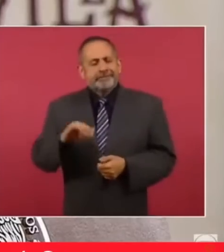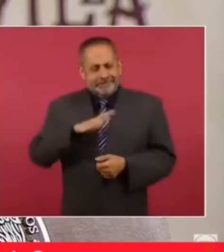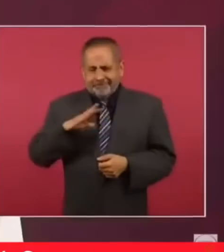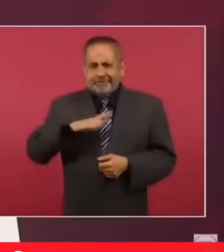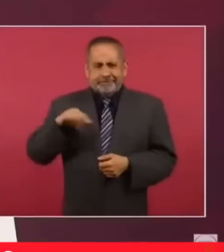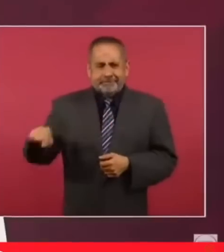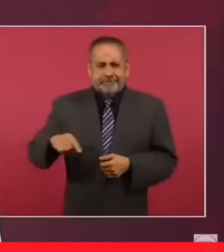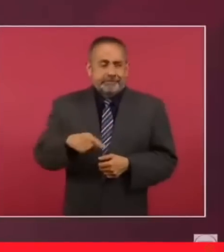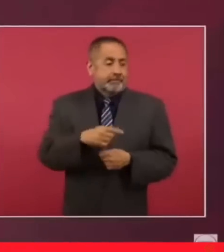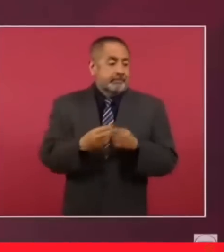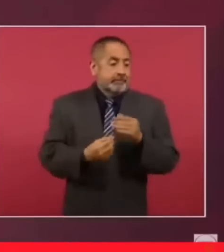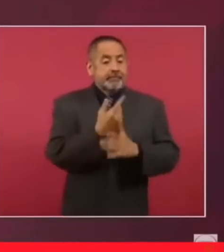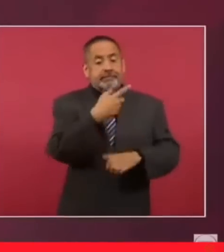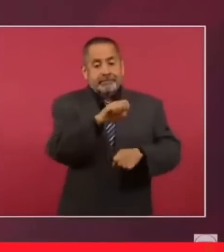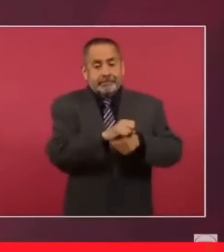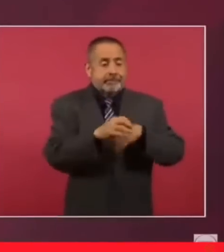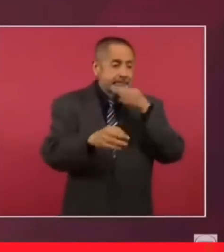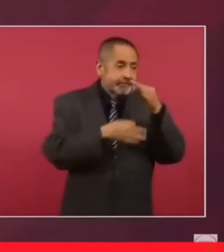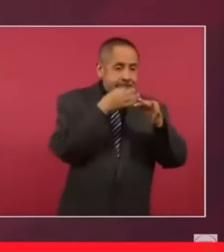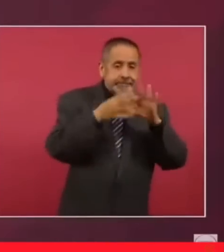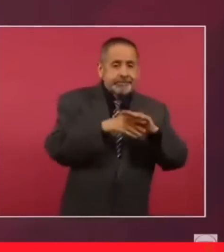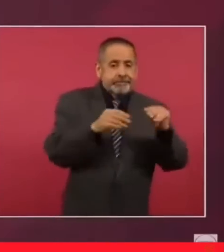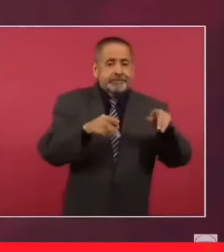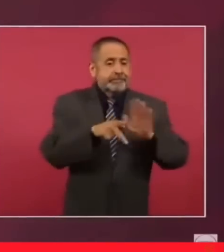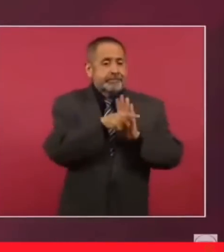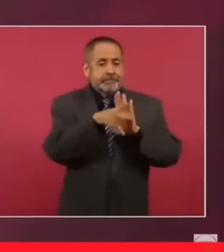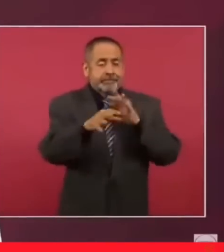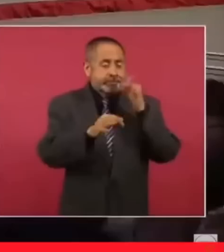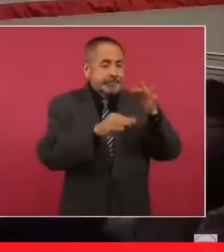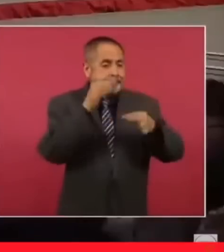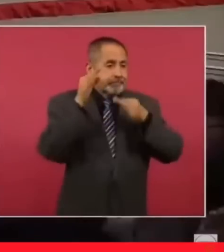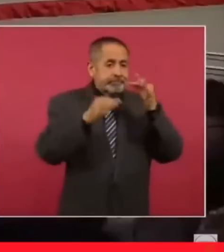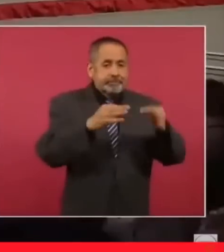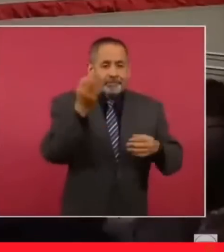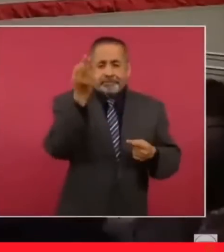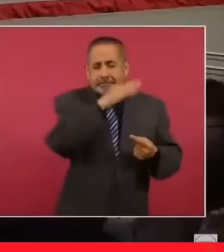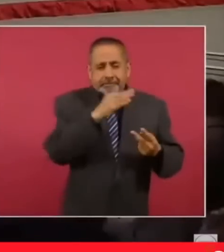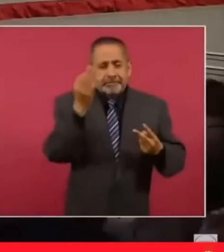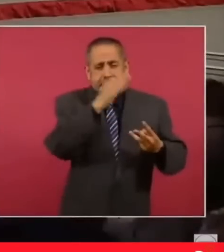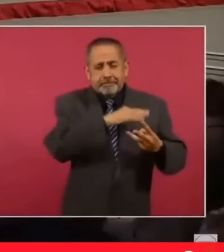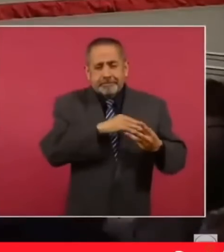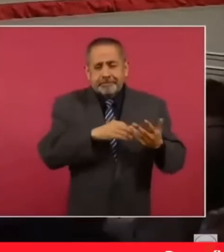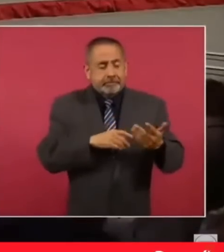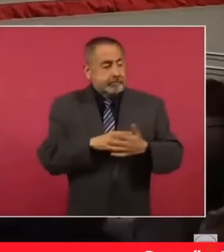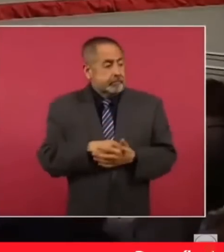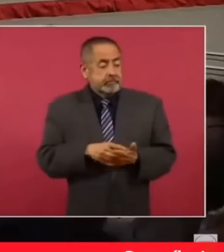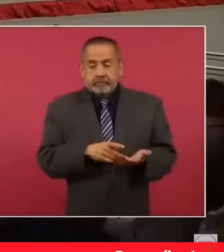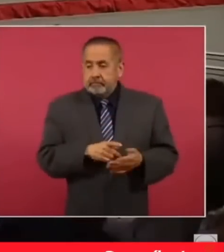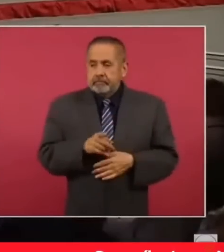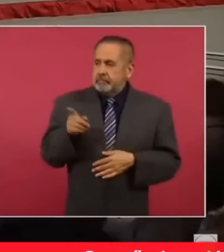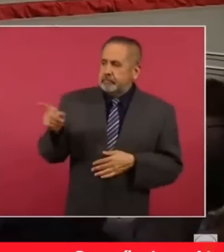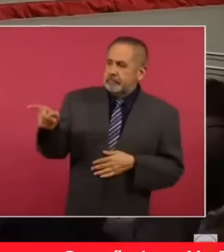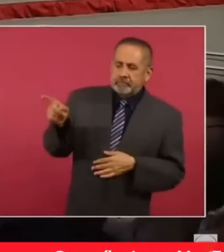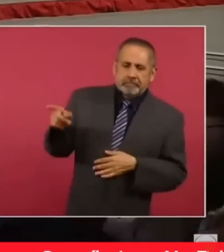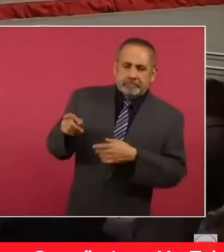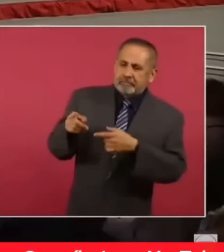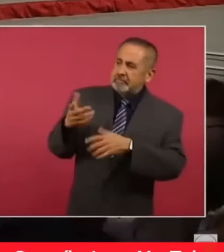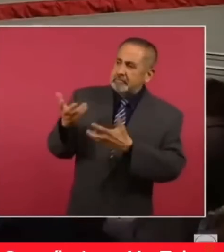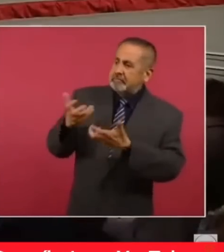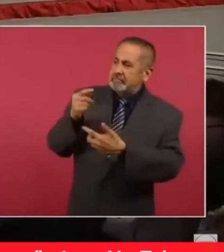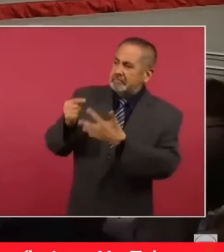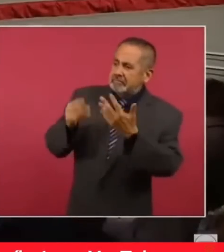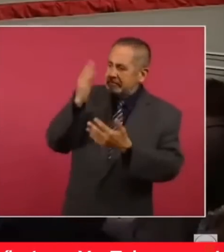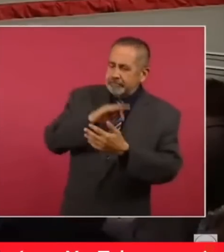compendio de notas periodísticas y columnas de opinión falsas sobre las obras que emprende la cuarta transformación.